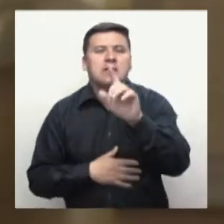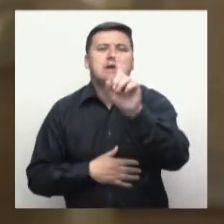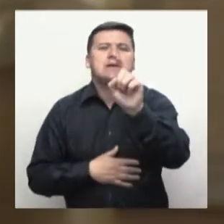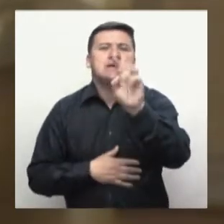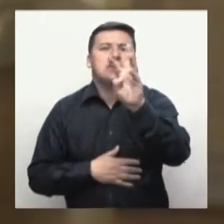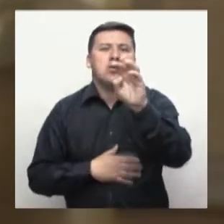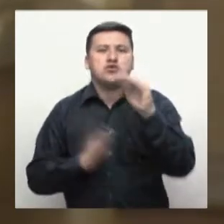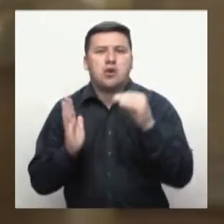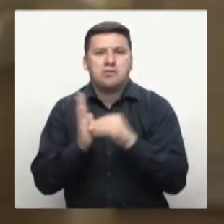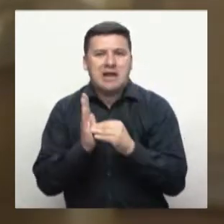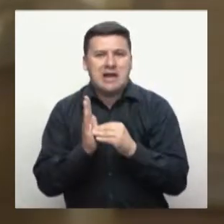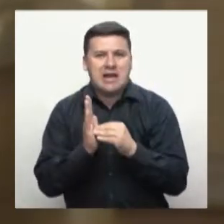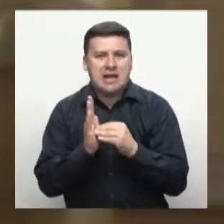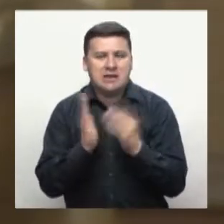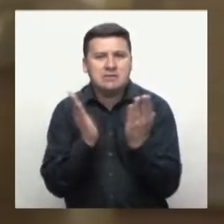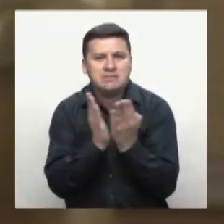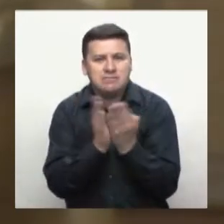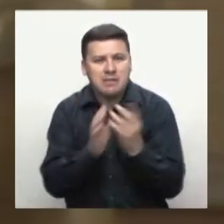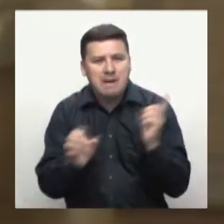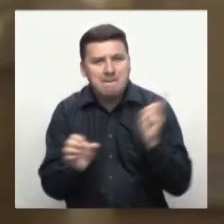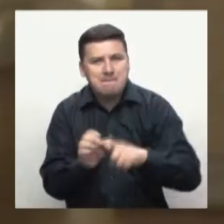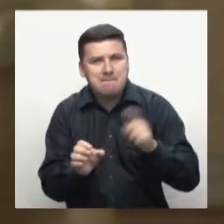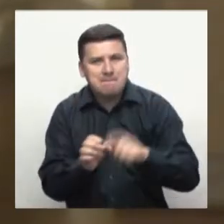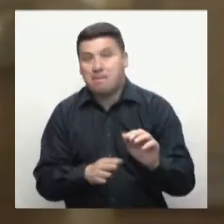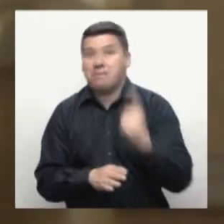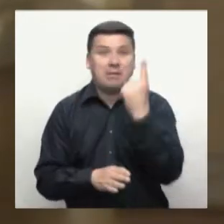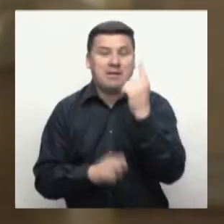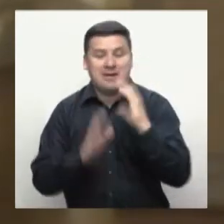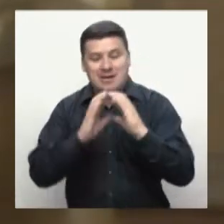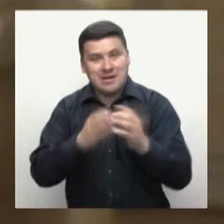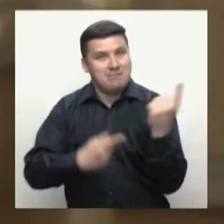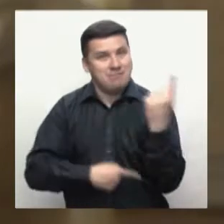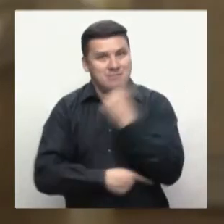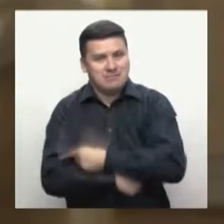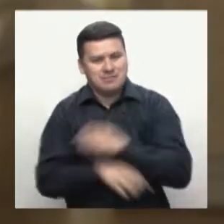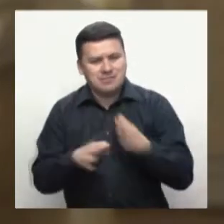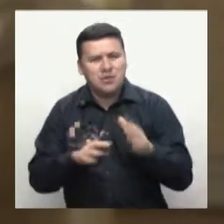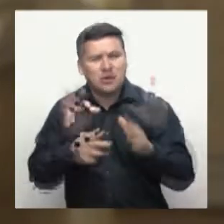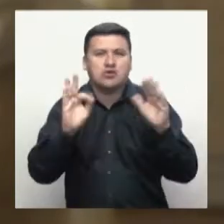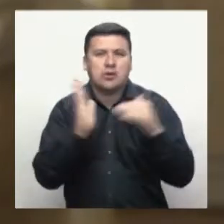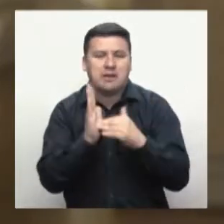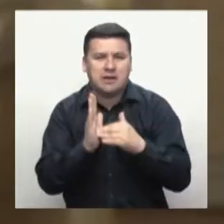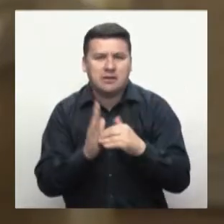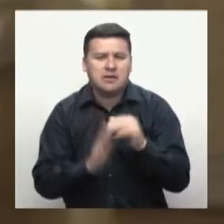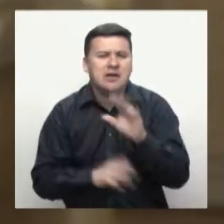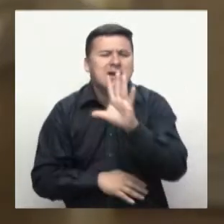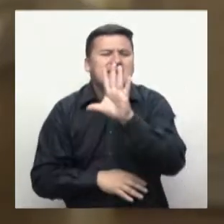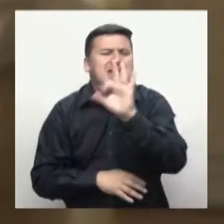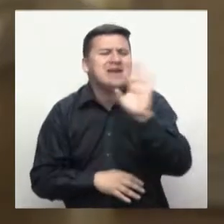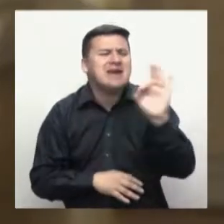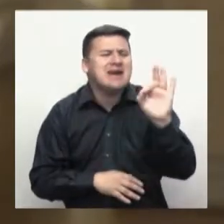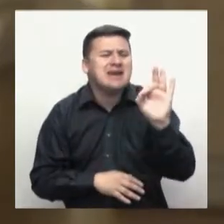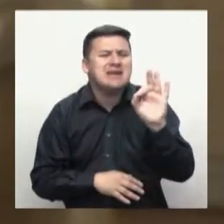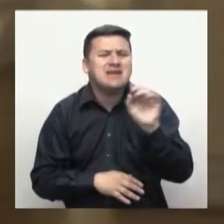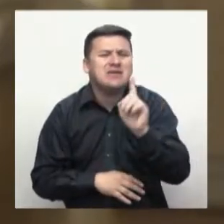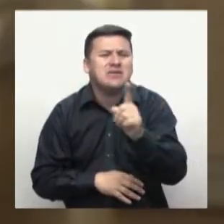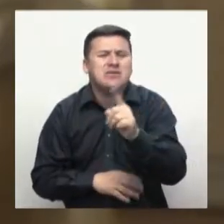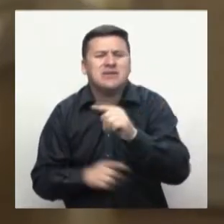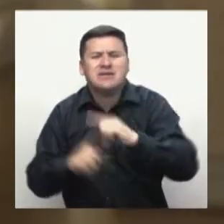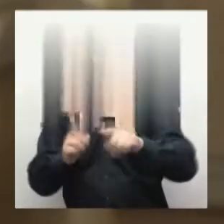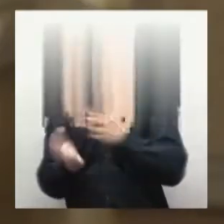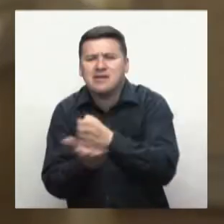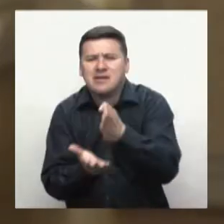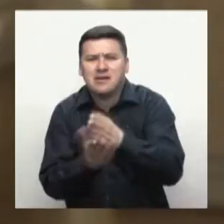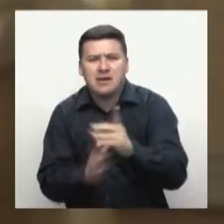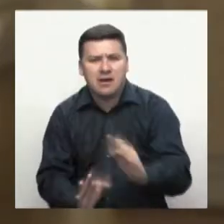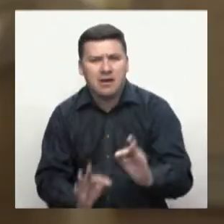que hoy están recibiendo su primera clase en cerca de 500 formaciones técnicas y tecnológicas de alta calidad.